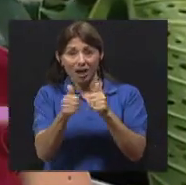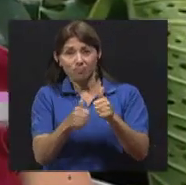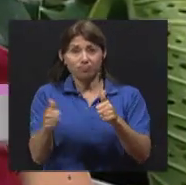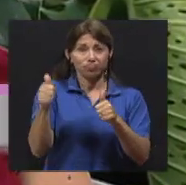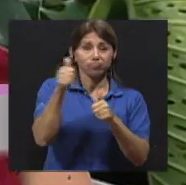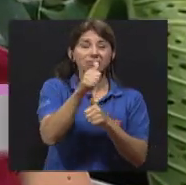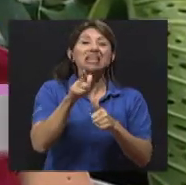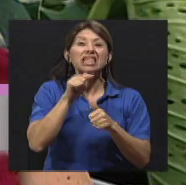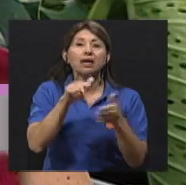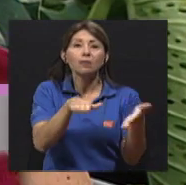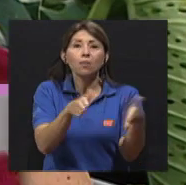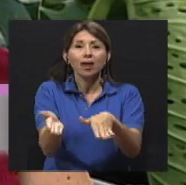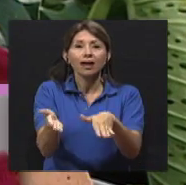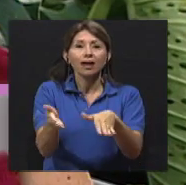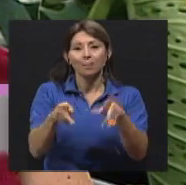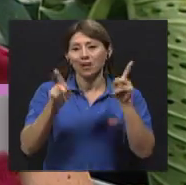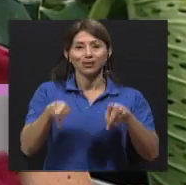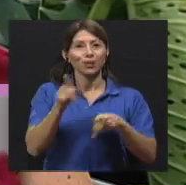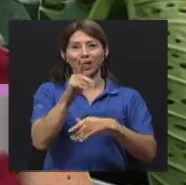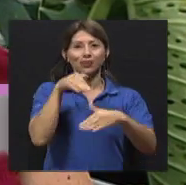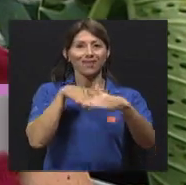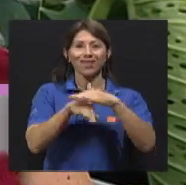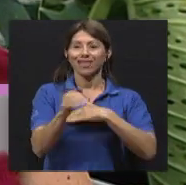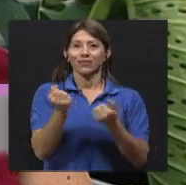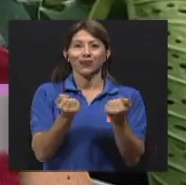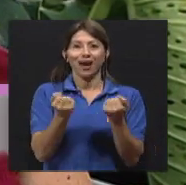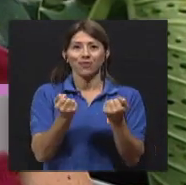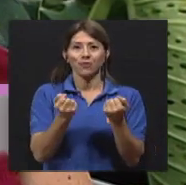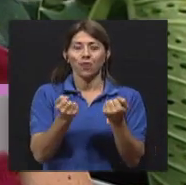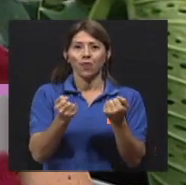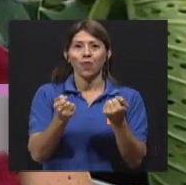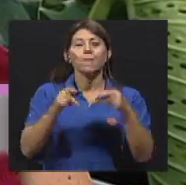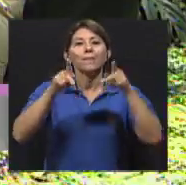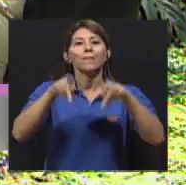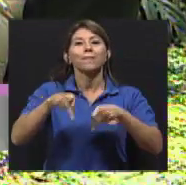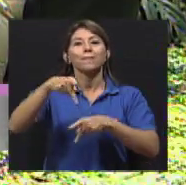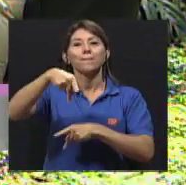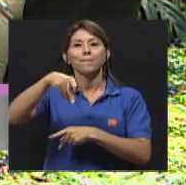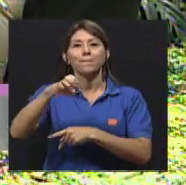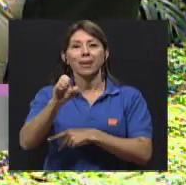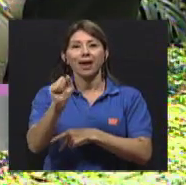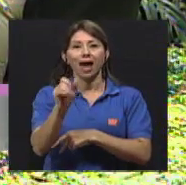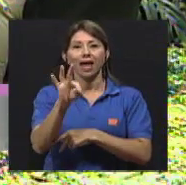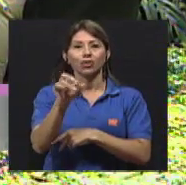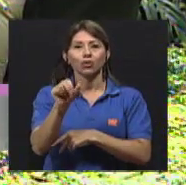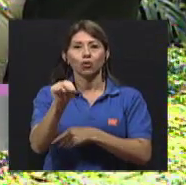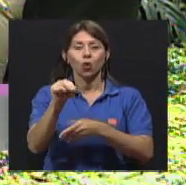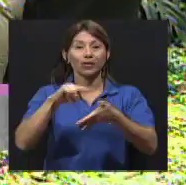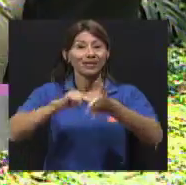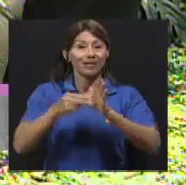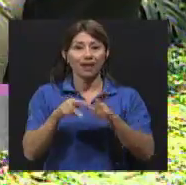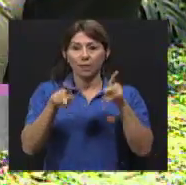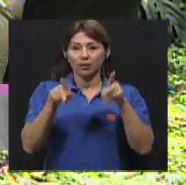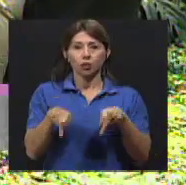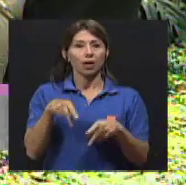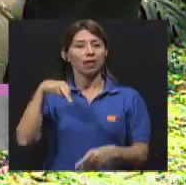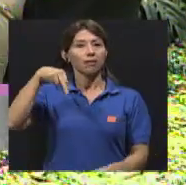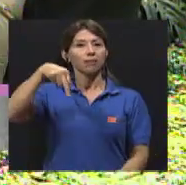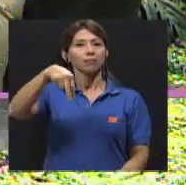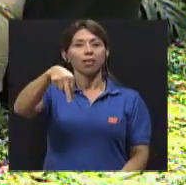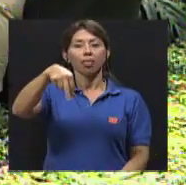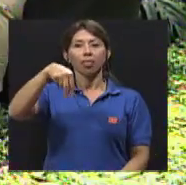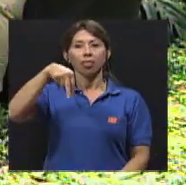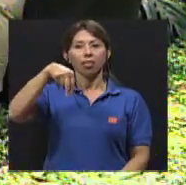la muerte de peatones. Y por eso es el tema importante para hoy hablar de los peatones. Y, Sofía, tal vez, bueno, aparte de lo que